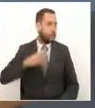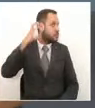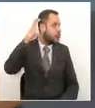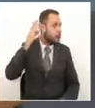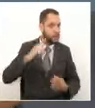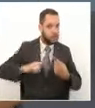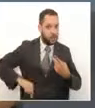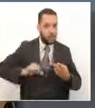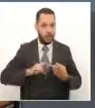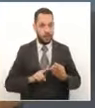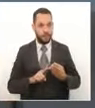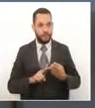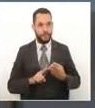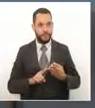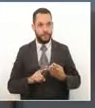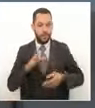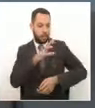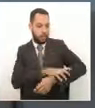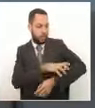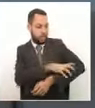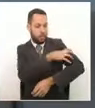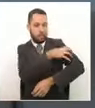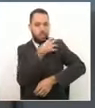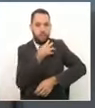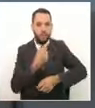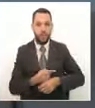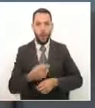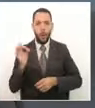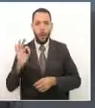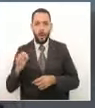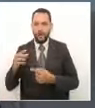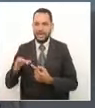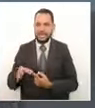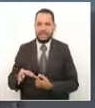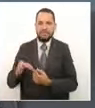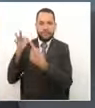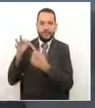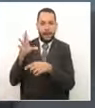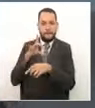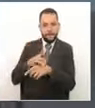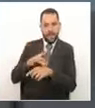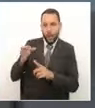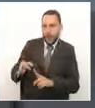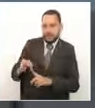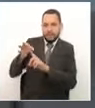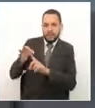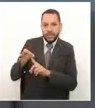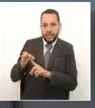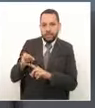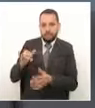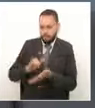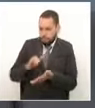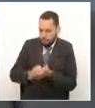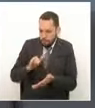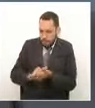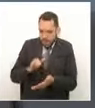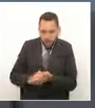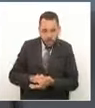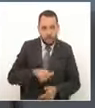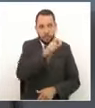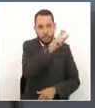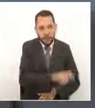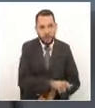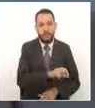proctólogo con el que se sufre tanto una cantidad de especialidades que las hay en otras regiones y que aquí ya los médicos de Risaralda de